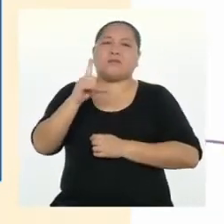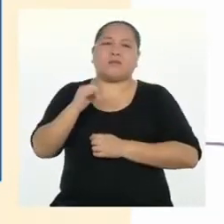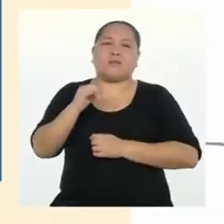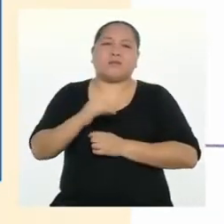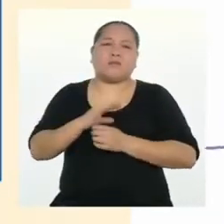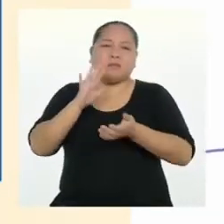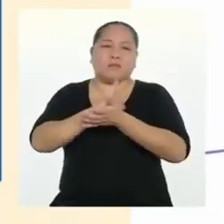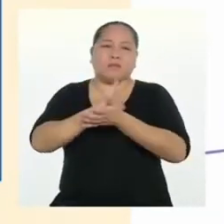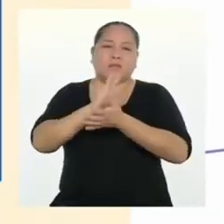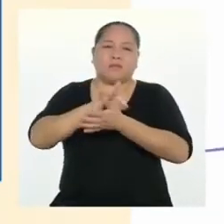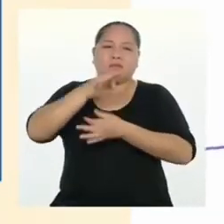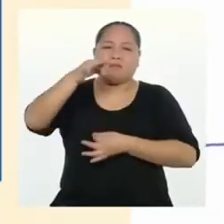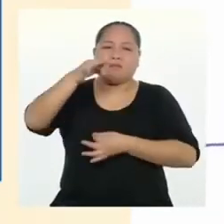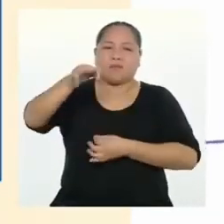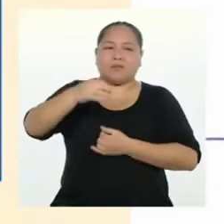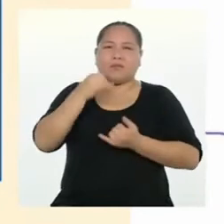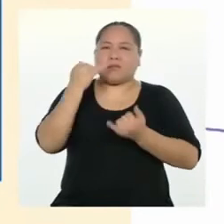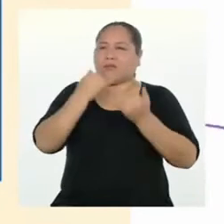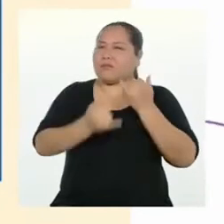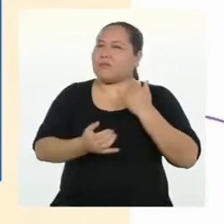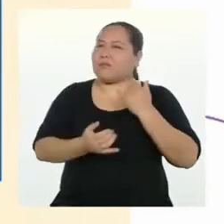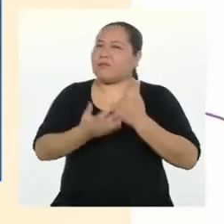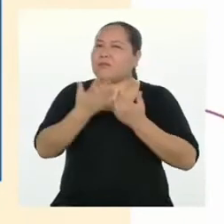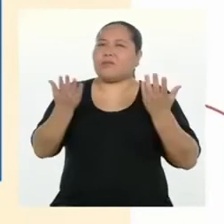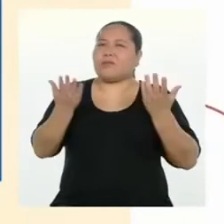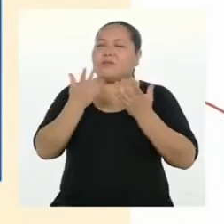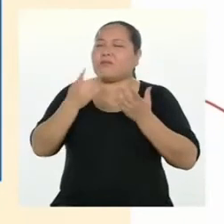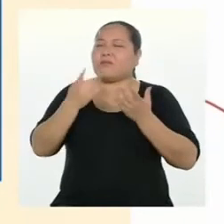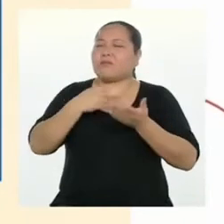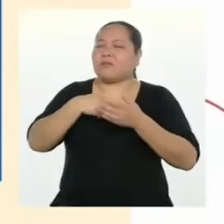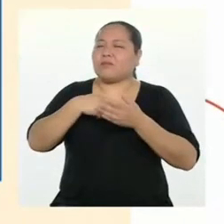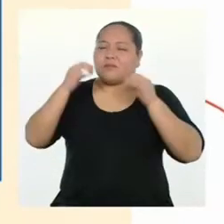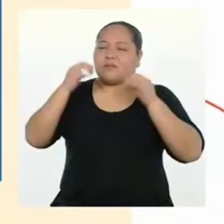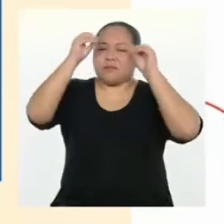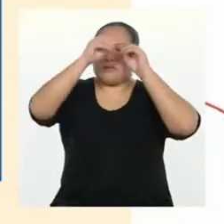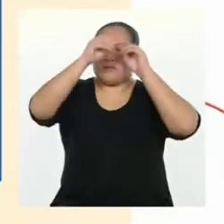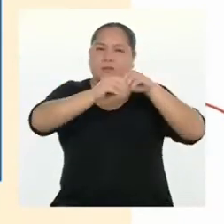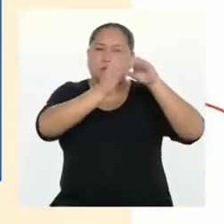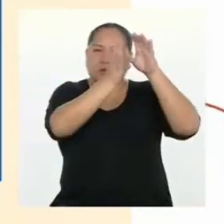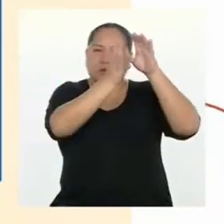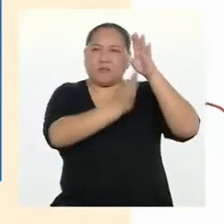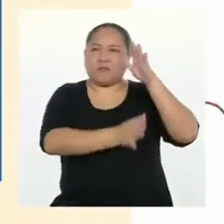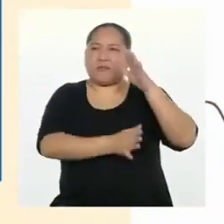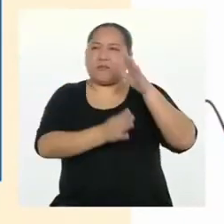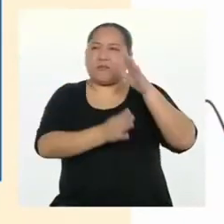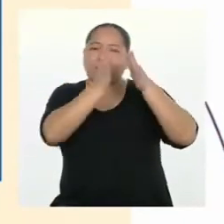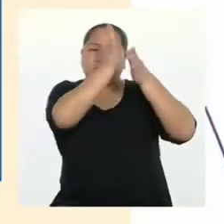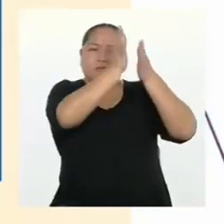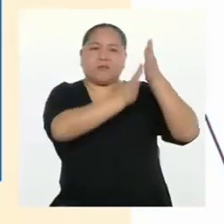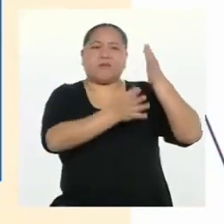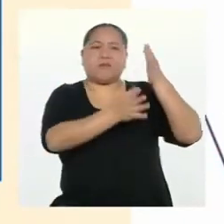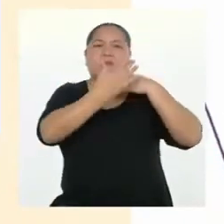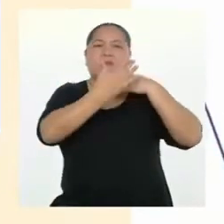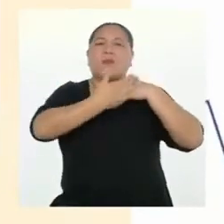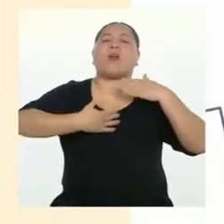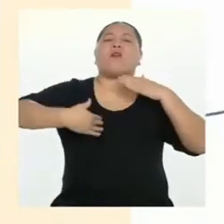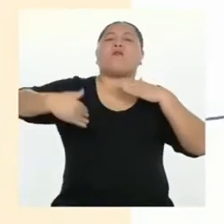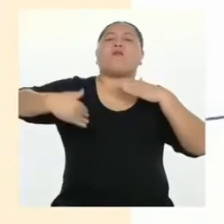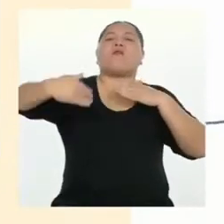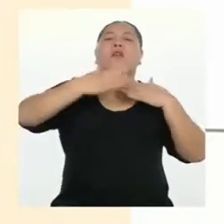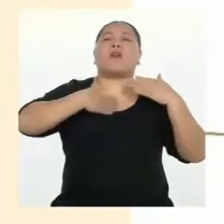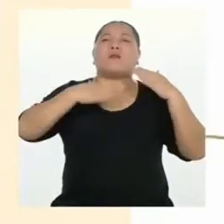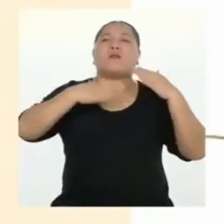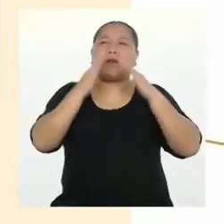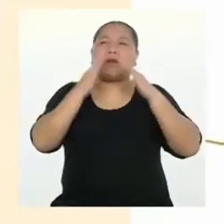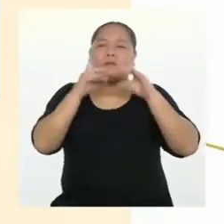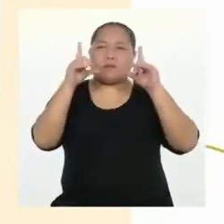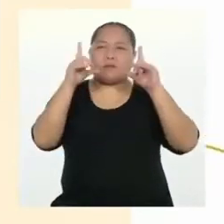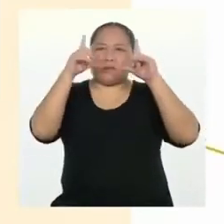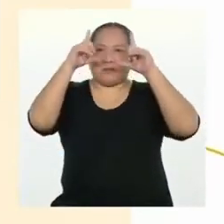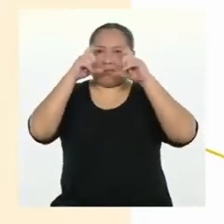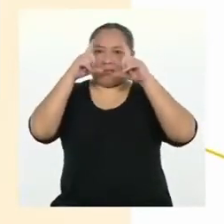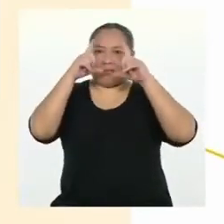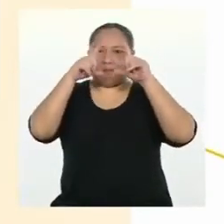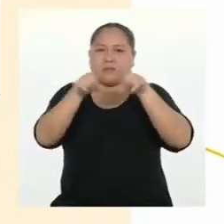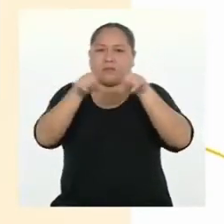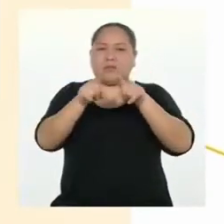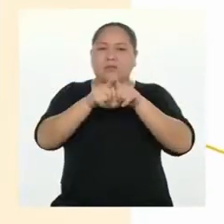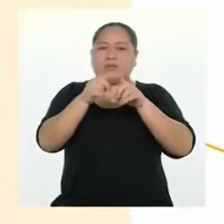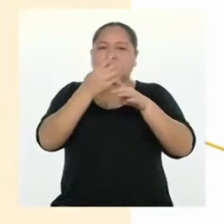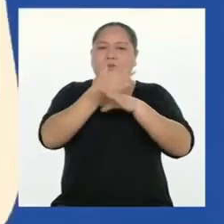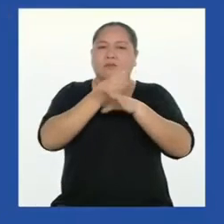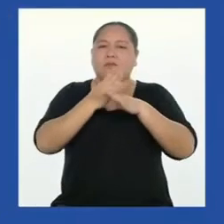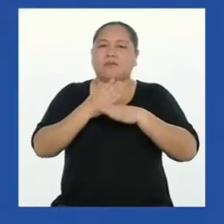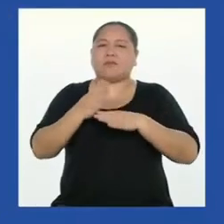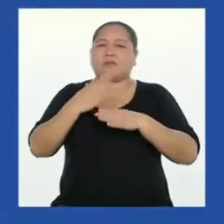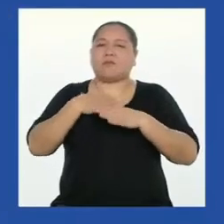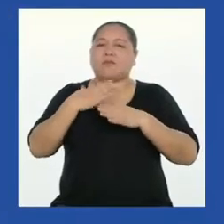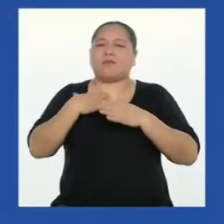Finalmente, ¿dónde lo difundiremos? Lo voy a pegar afuera de mi casa y también lo tomaré foto y lo compartiré en mis